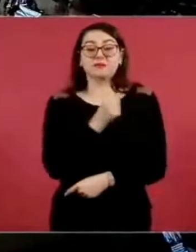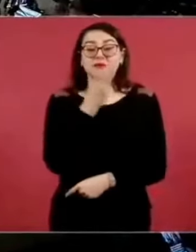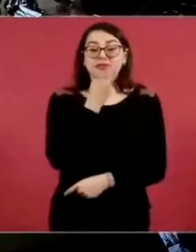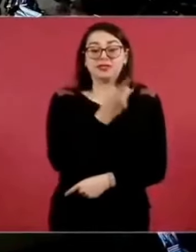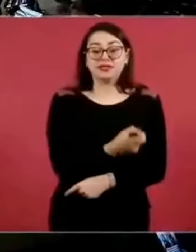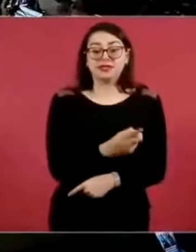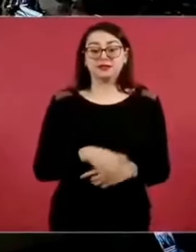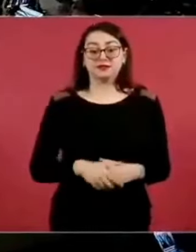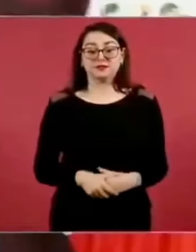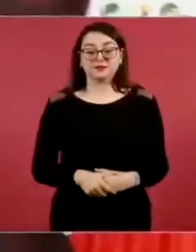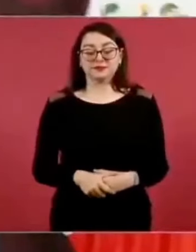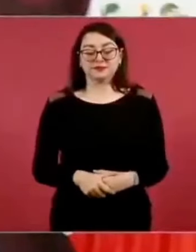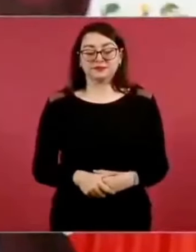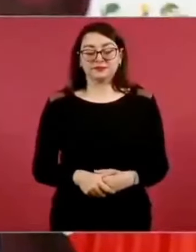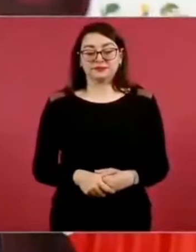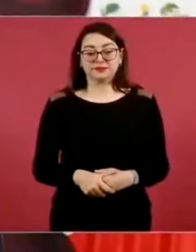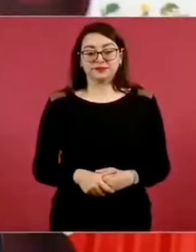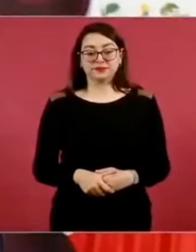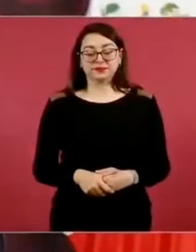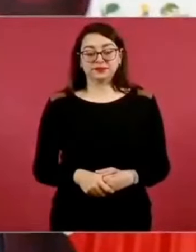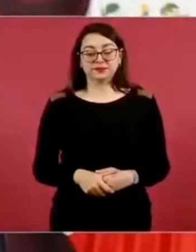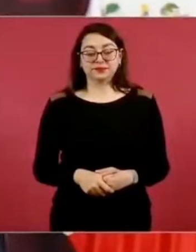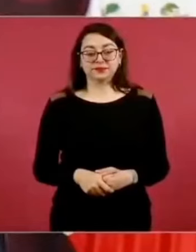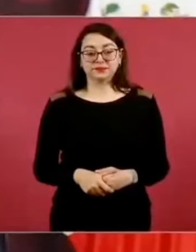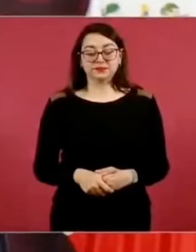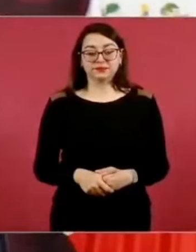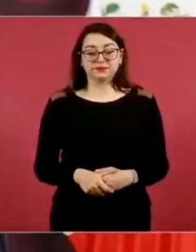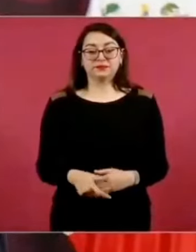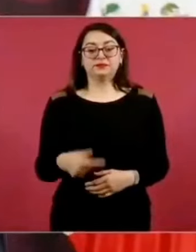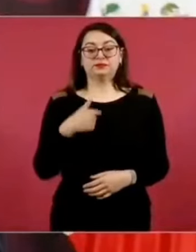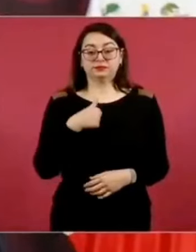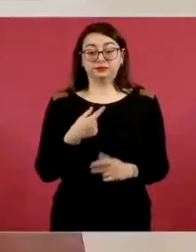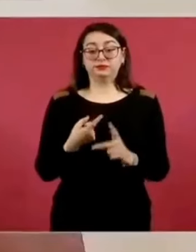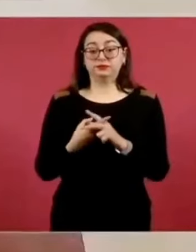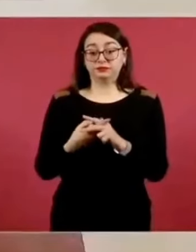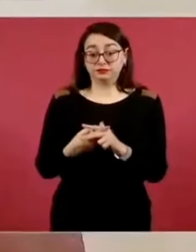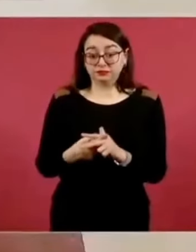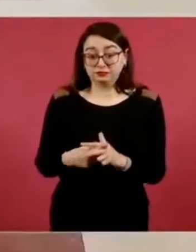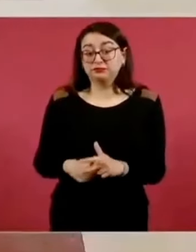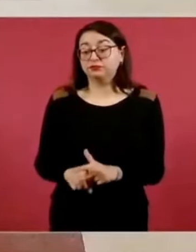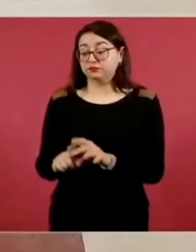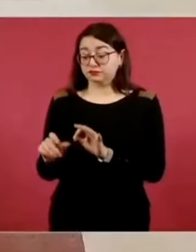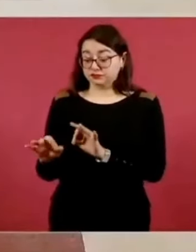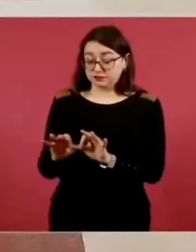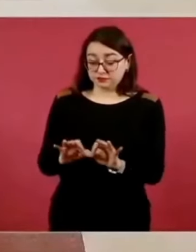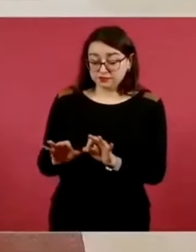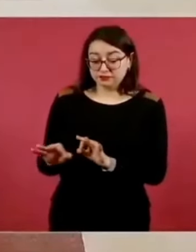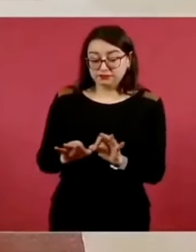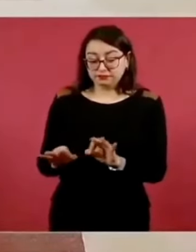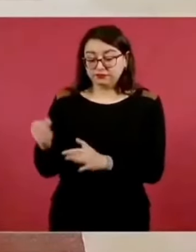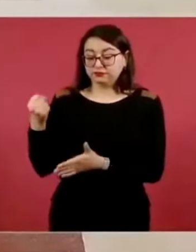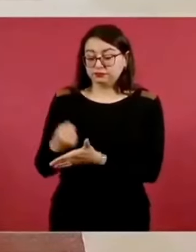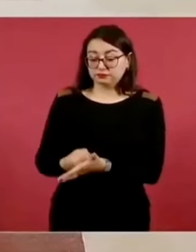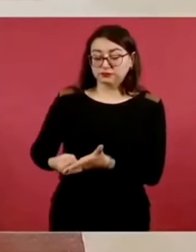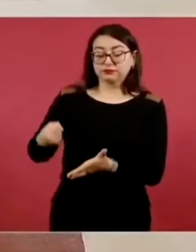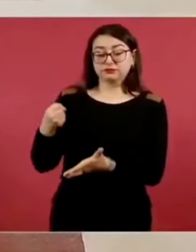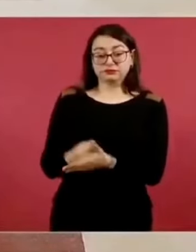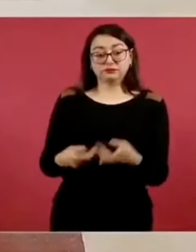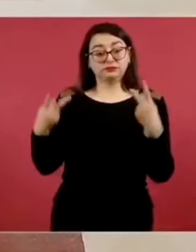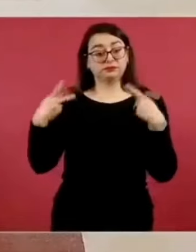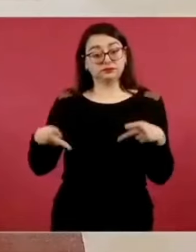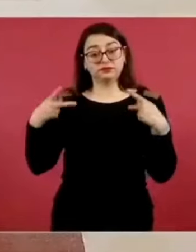Pero desde que empecé a trabajar como servidor público, estoy atendiendo a pobres